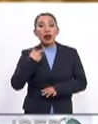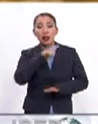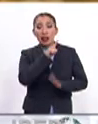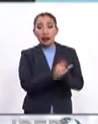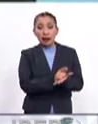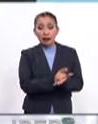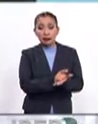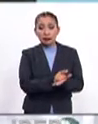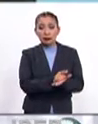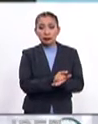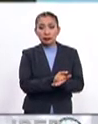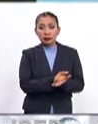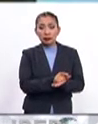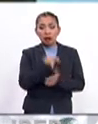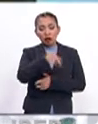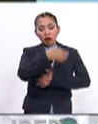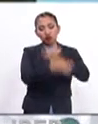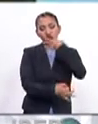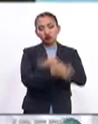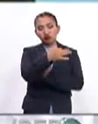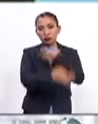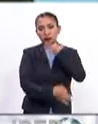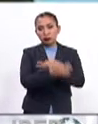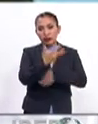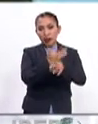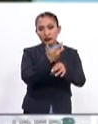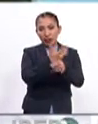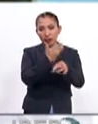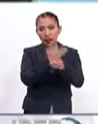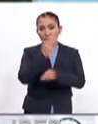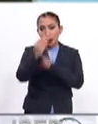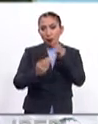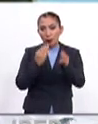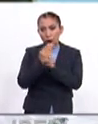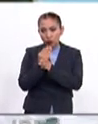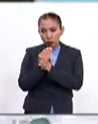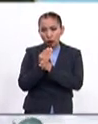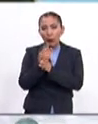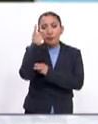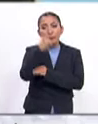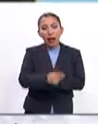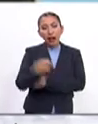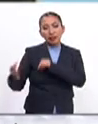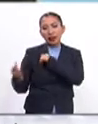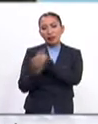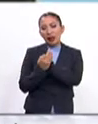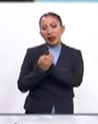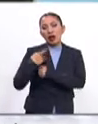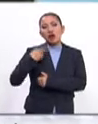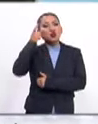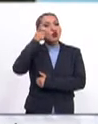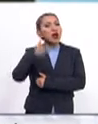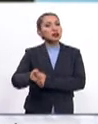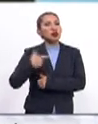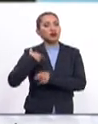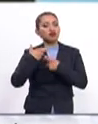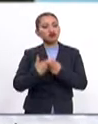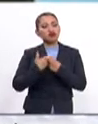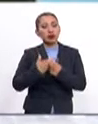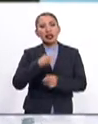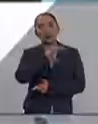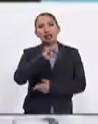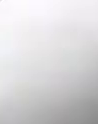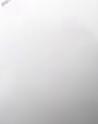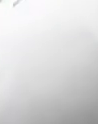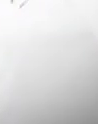legales, ante tribunales estadounidenses y del mundo, para defender la propiedad y la riqueza de